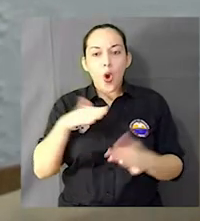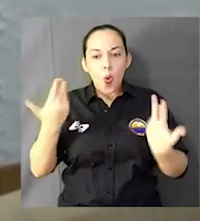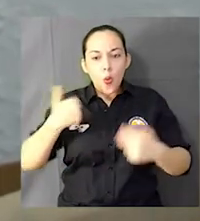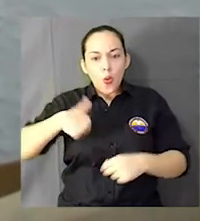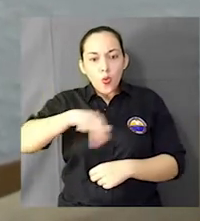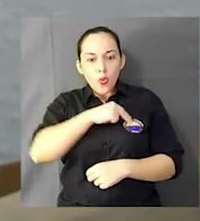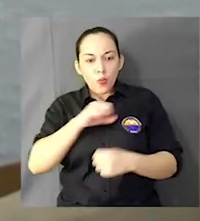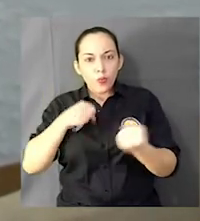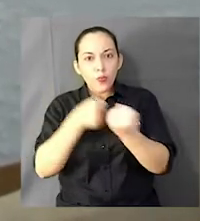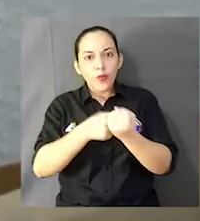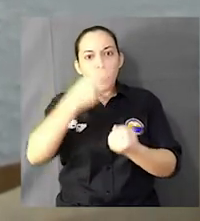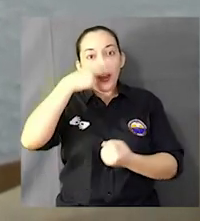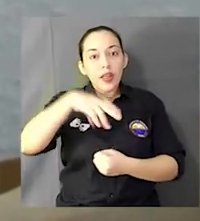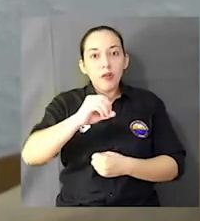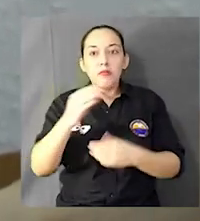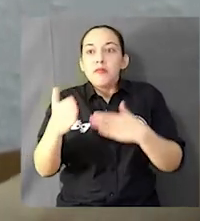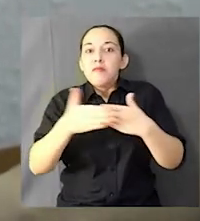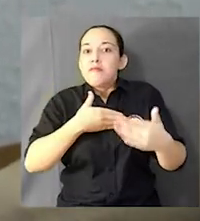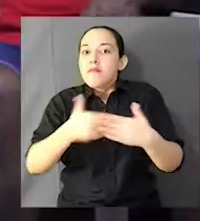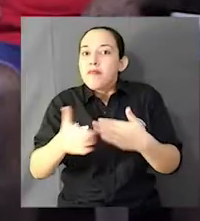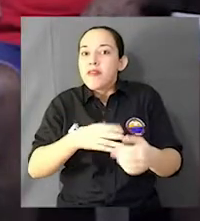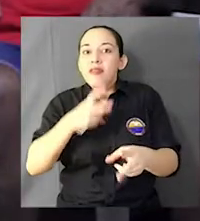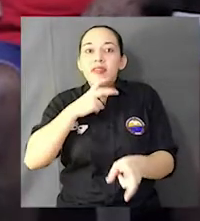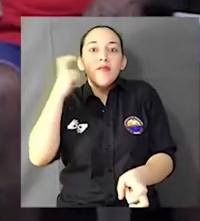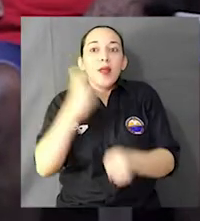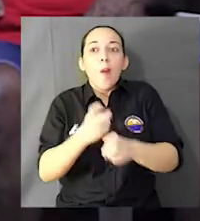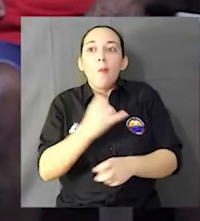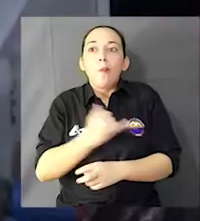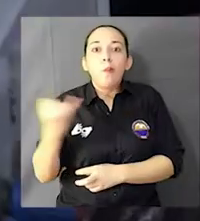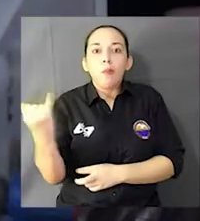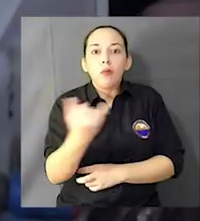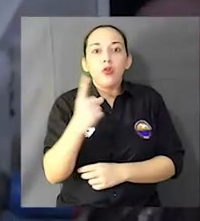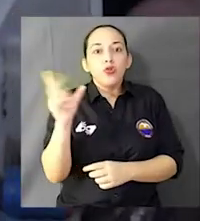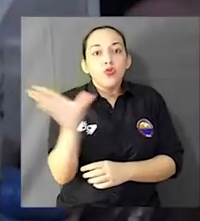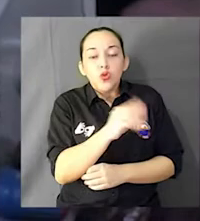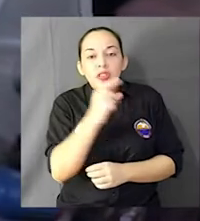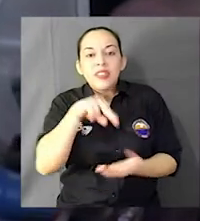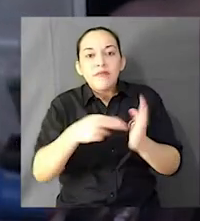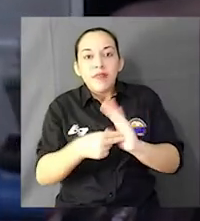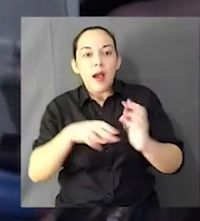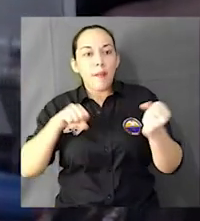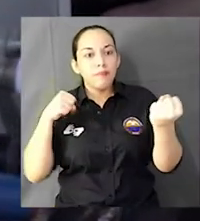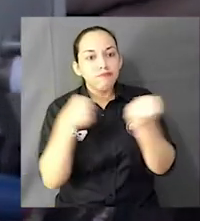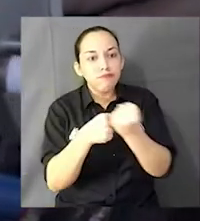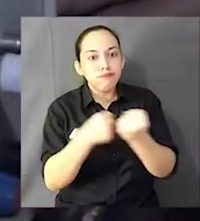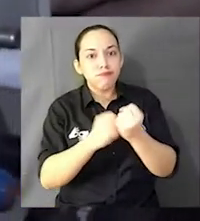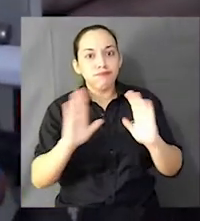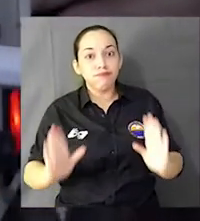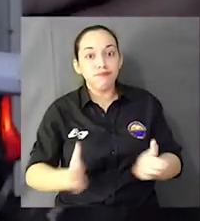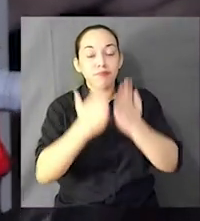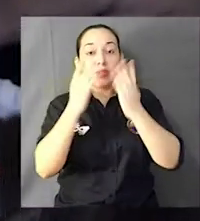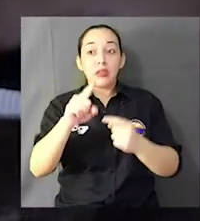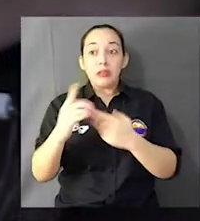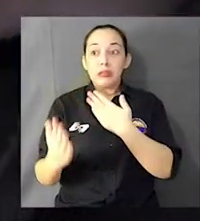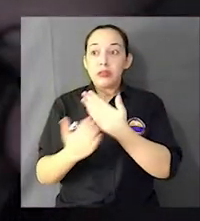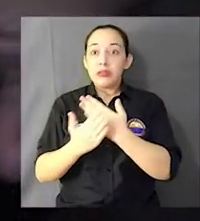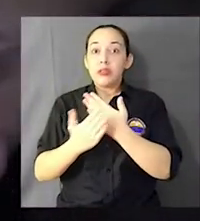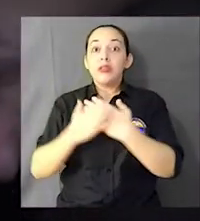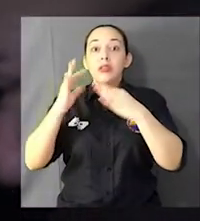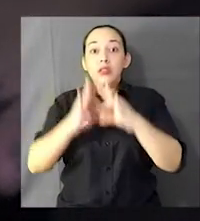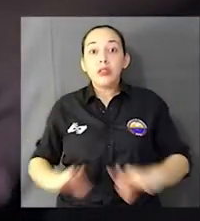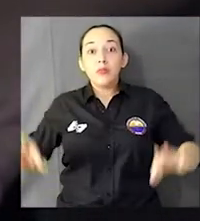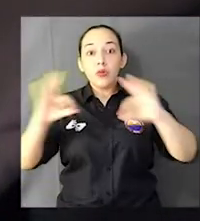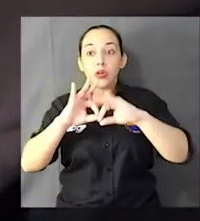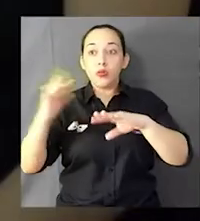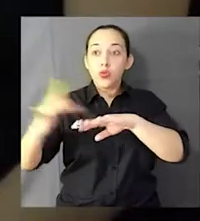primero como padres, cómo tenemos que apoyar a nuestros hijos y no importan las dificultades que existan, es poder impulsarlos y apoyarlos a ellos, pero también